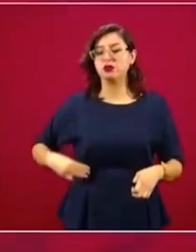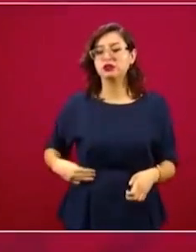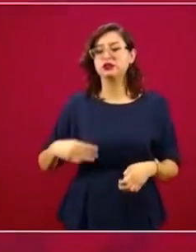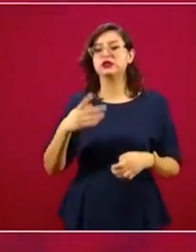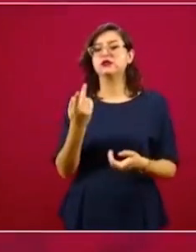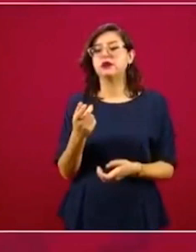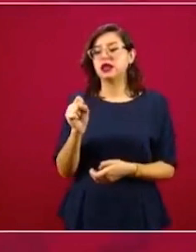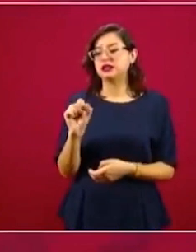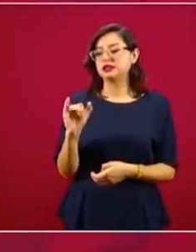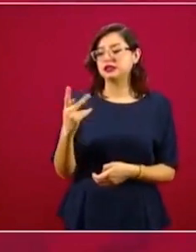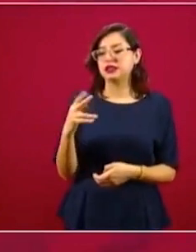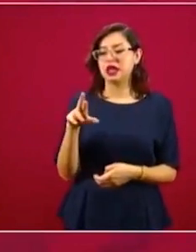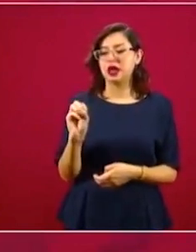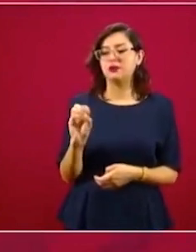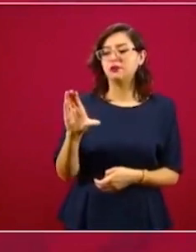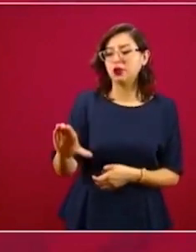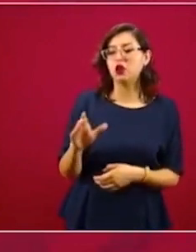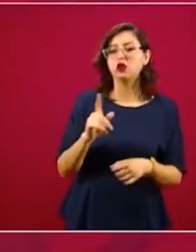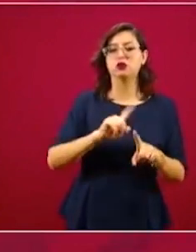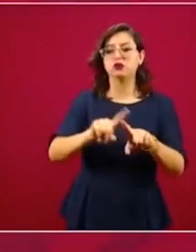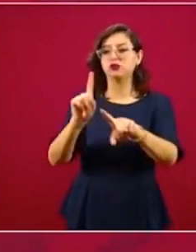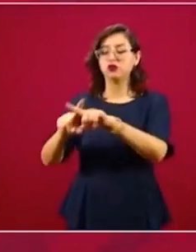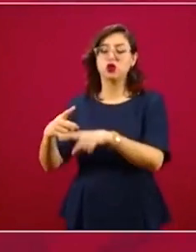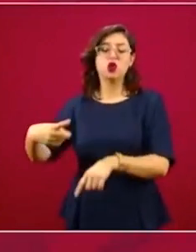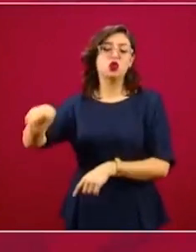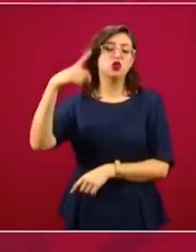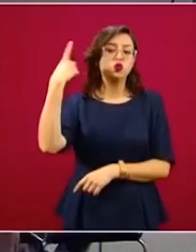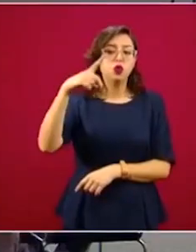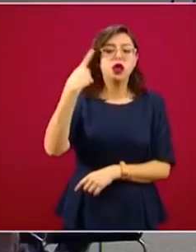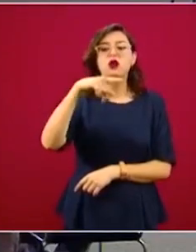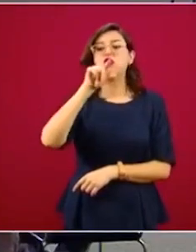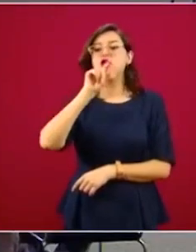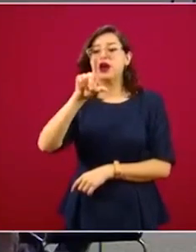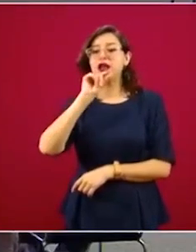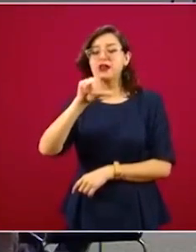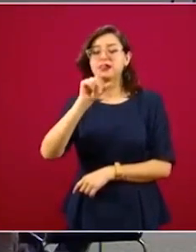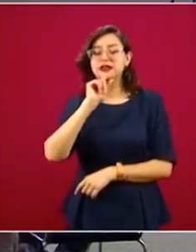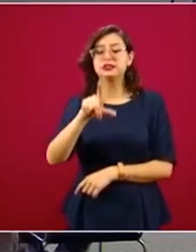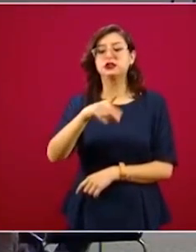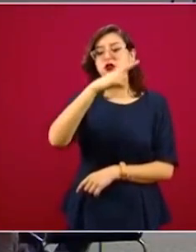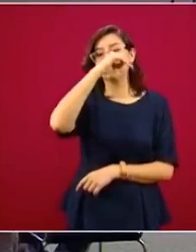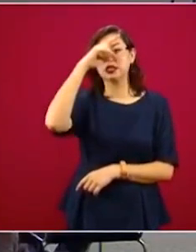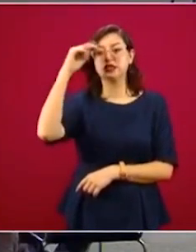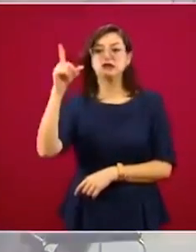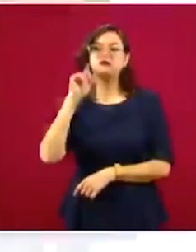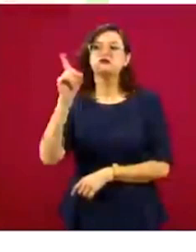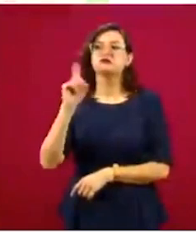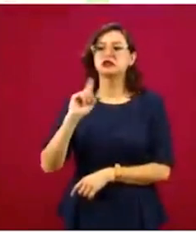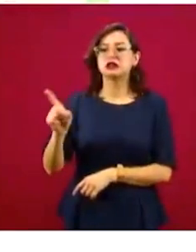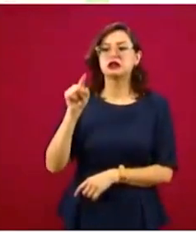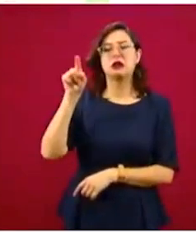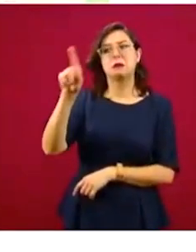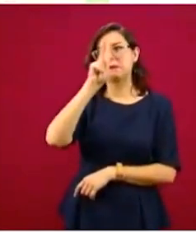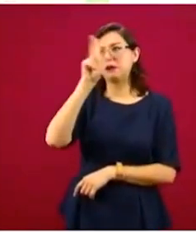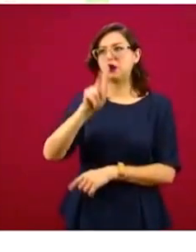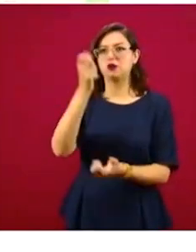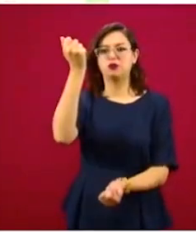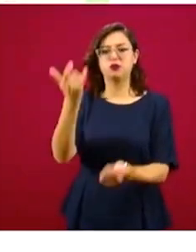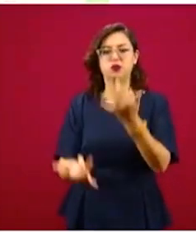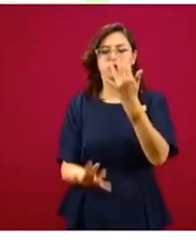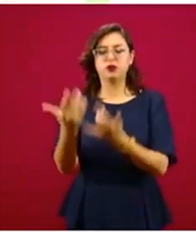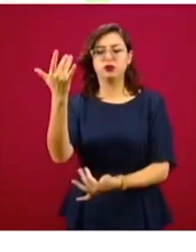civil, los incendios más importantes al momento en Durango, Jalisco, Nayarit y Zacatecas. Bajo el liderazgo de